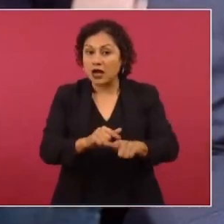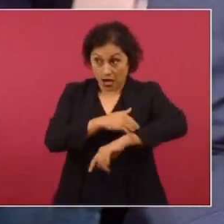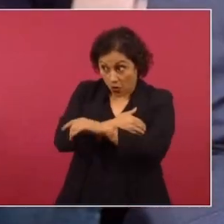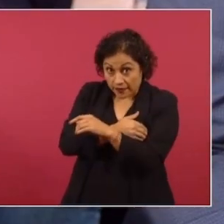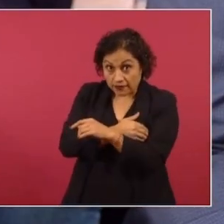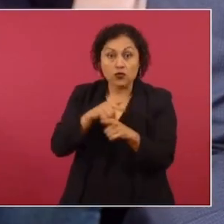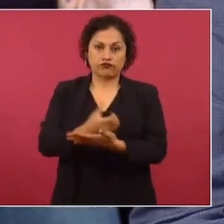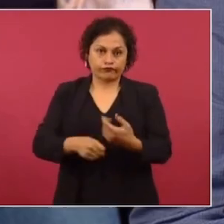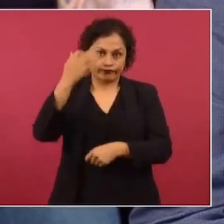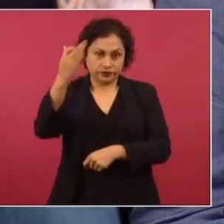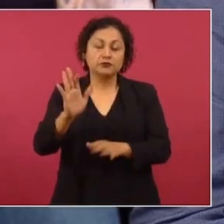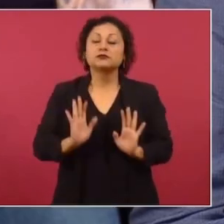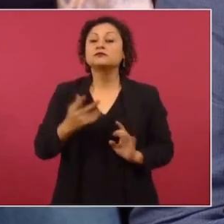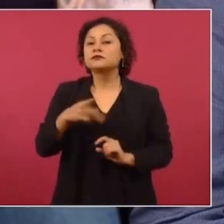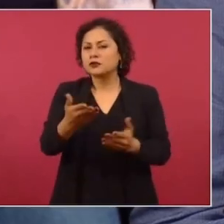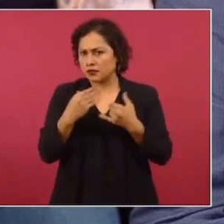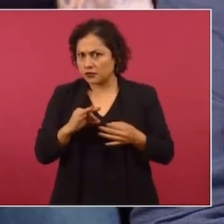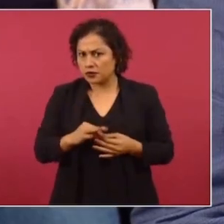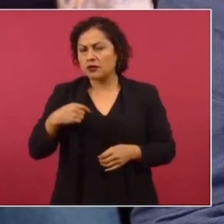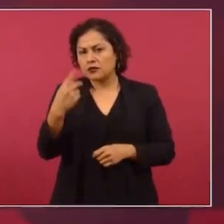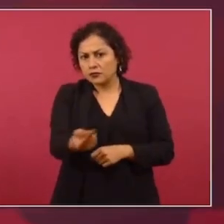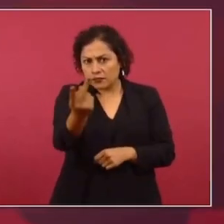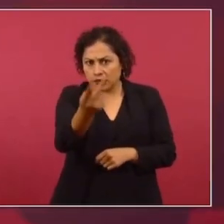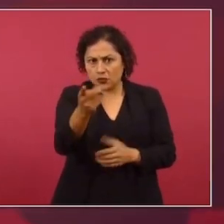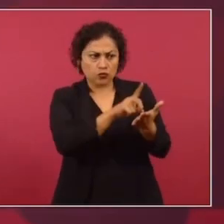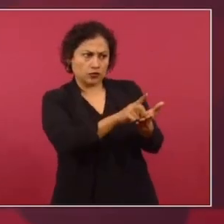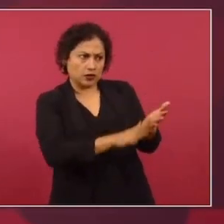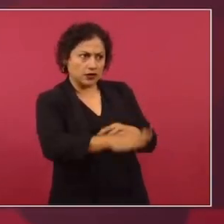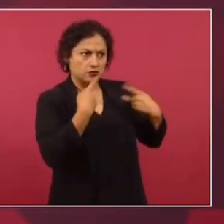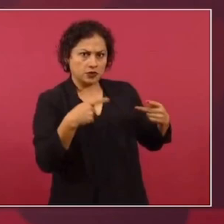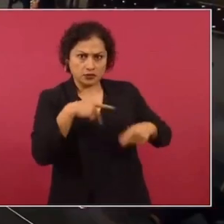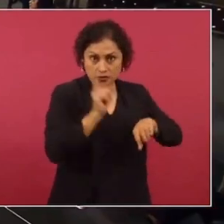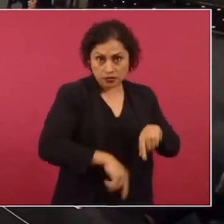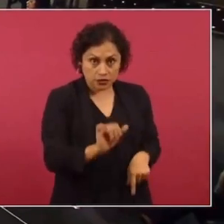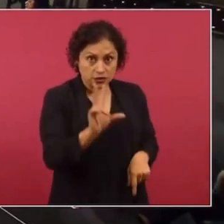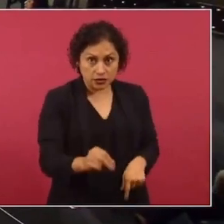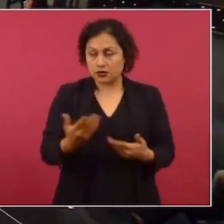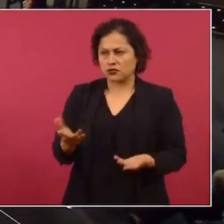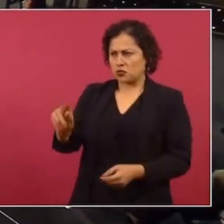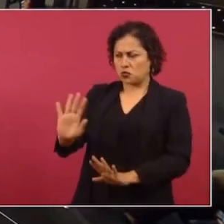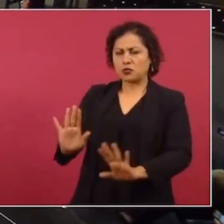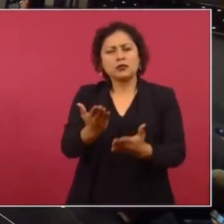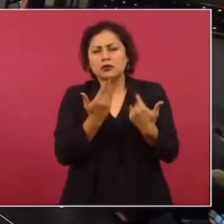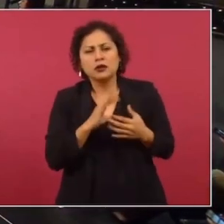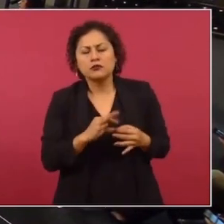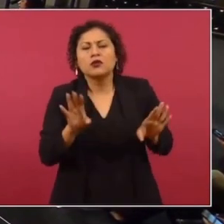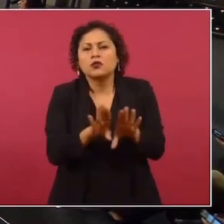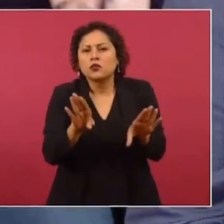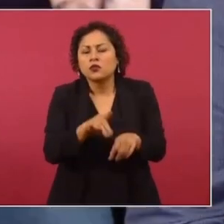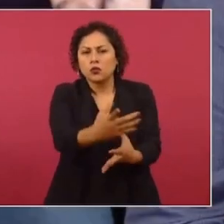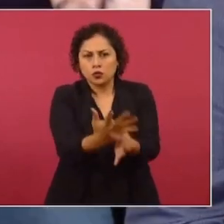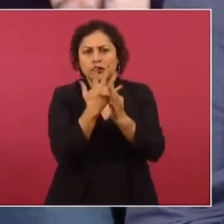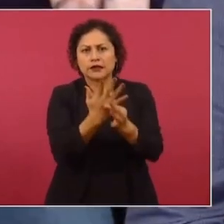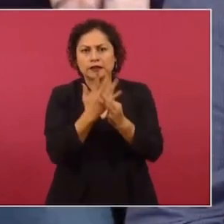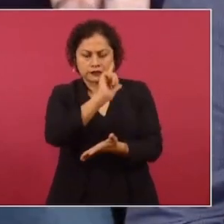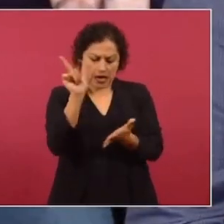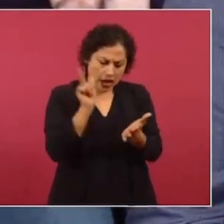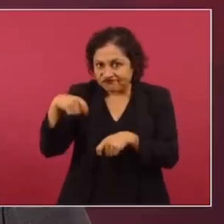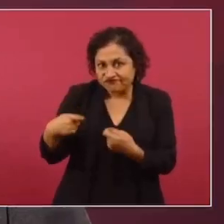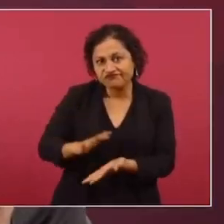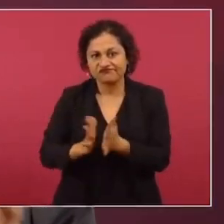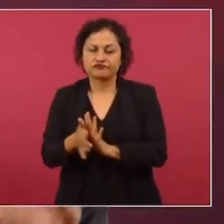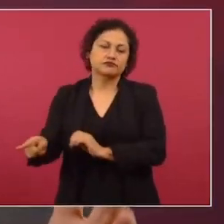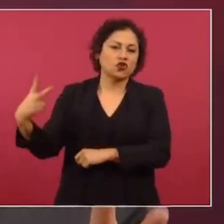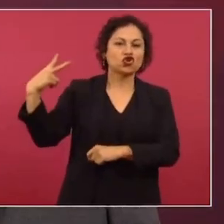guardadito? Sí. Se mantiene. ¿Se trastocaron o no se trastocaron derechos de los ciudadanos? No, no, al contrario. ¿Me puede decir en se benefició, en qué se hace más sólida la participación